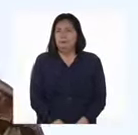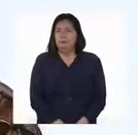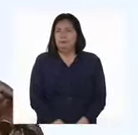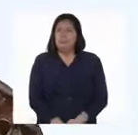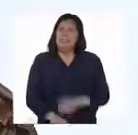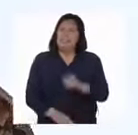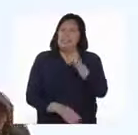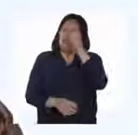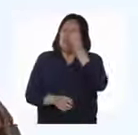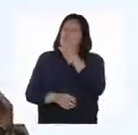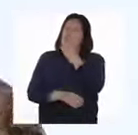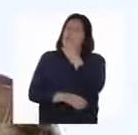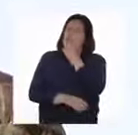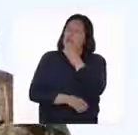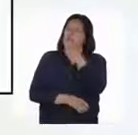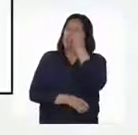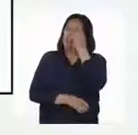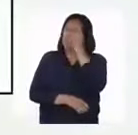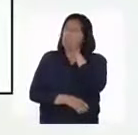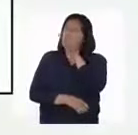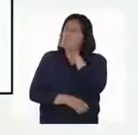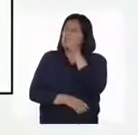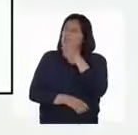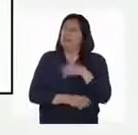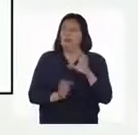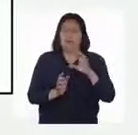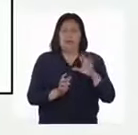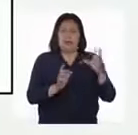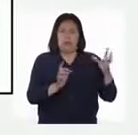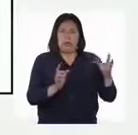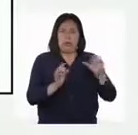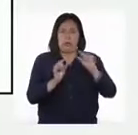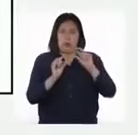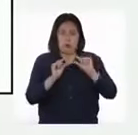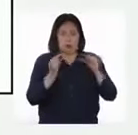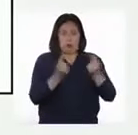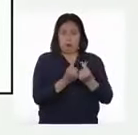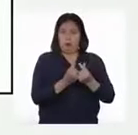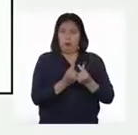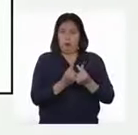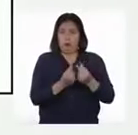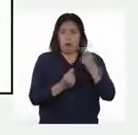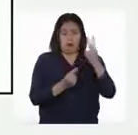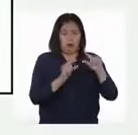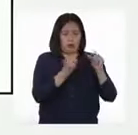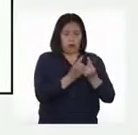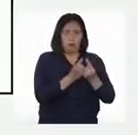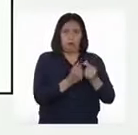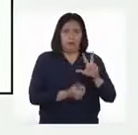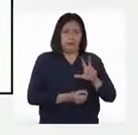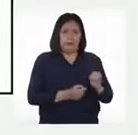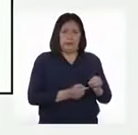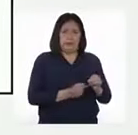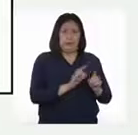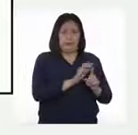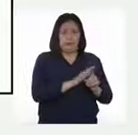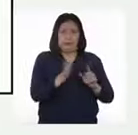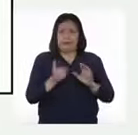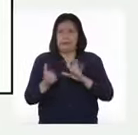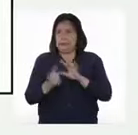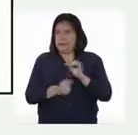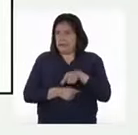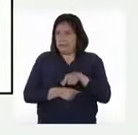Creo que voy entendiendo. Si atrapamos a dos grupos de 30 vicuñas, habría 60 vicuñas en total,